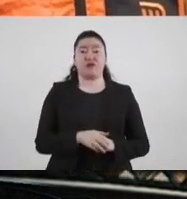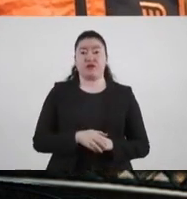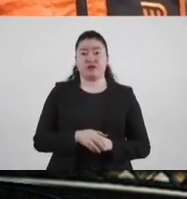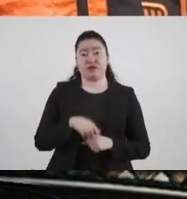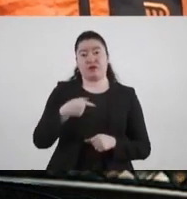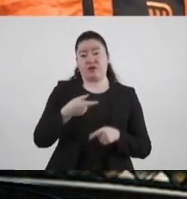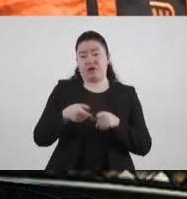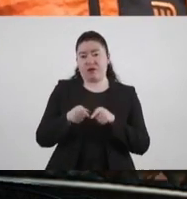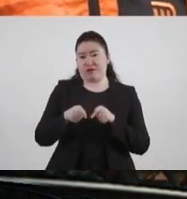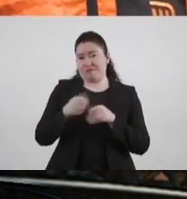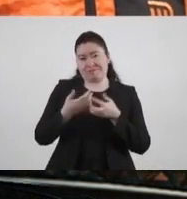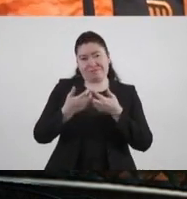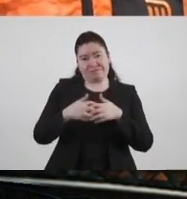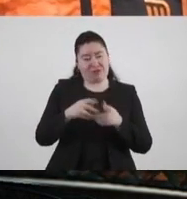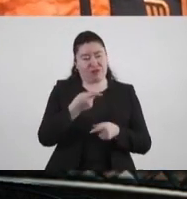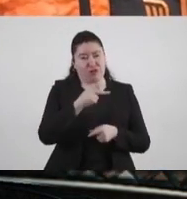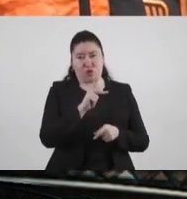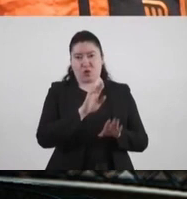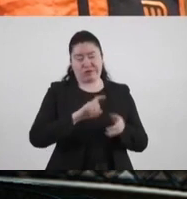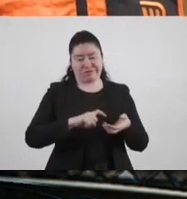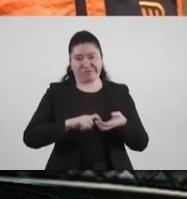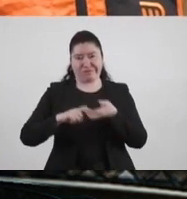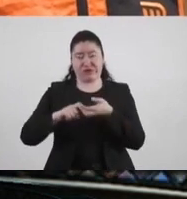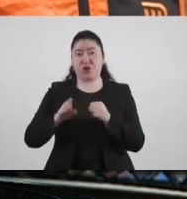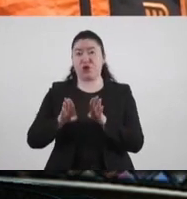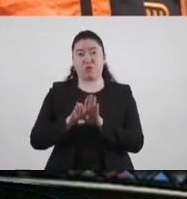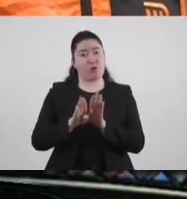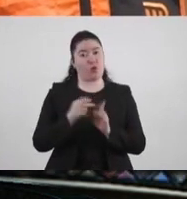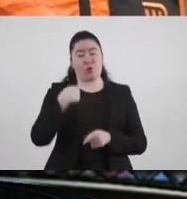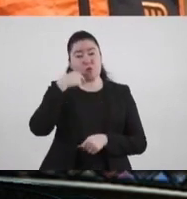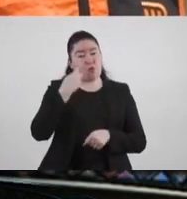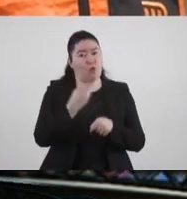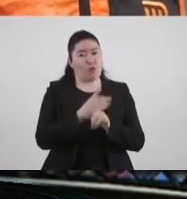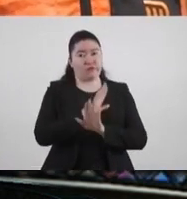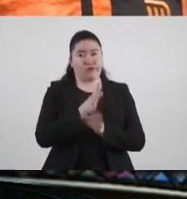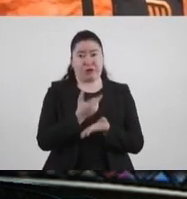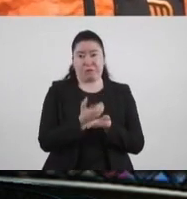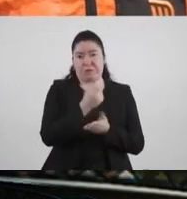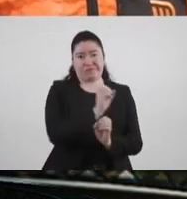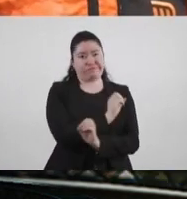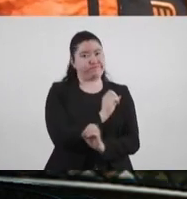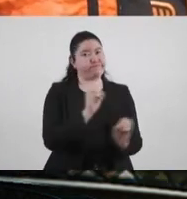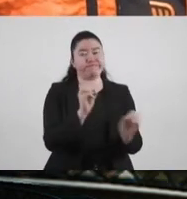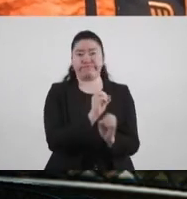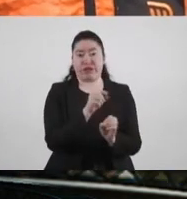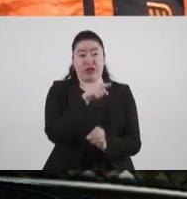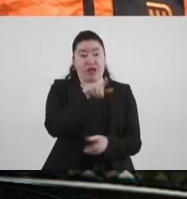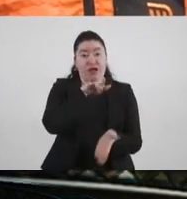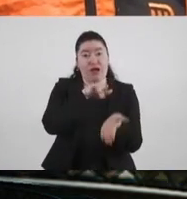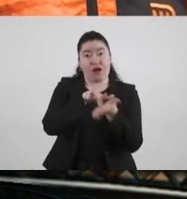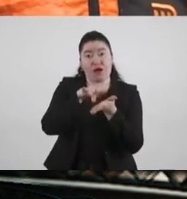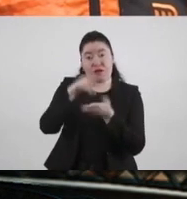grúa de una empresa que labora voluntariamente sin recibir remuneración económica, misma que apoyó